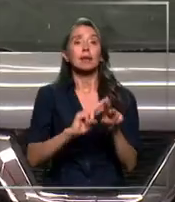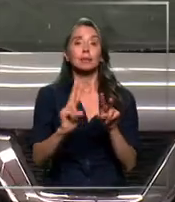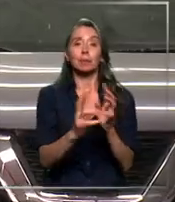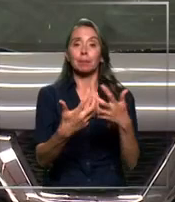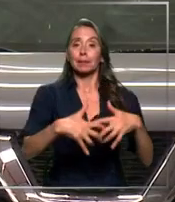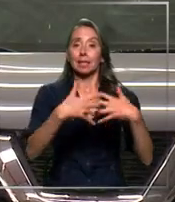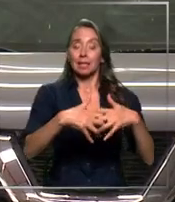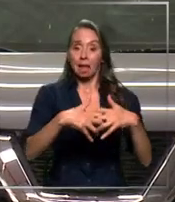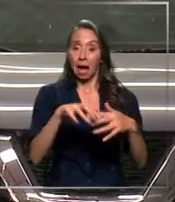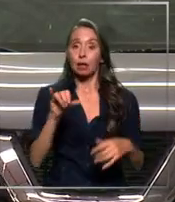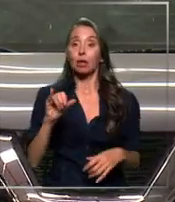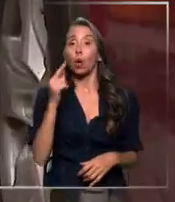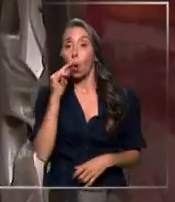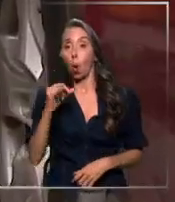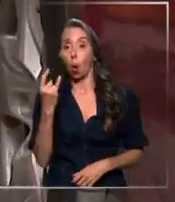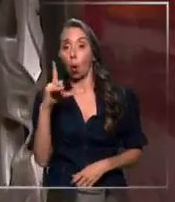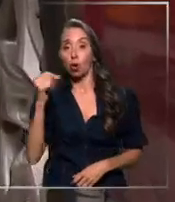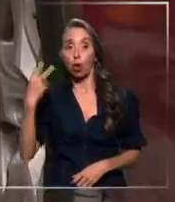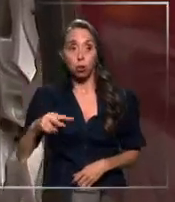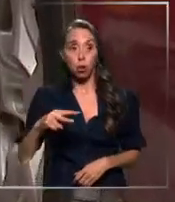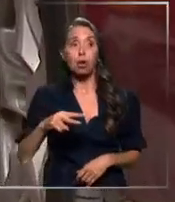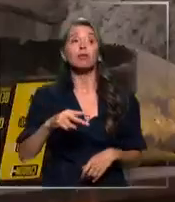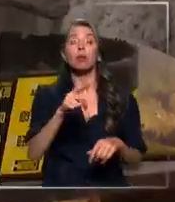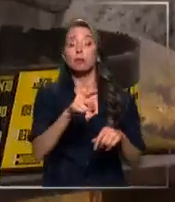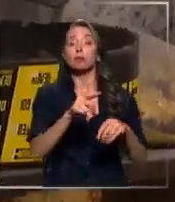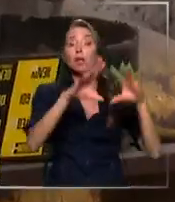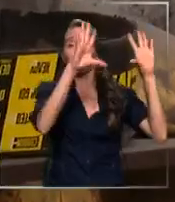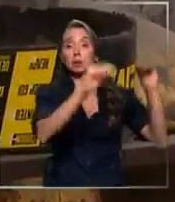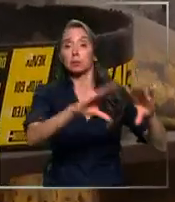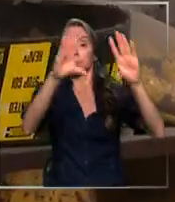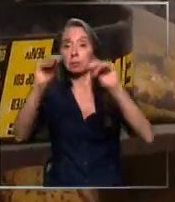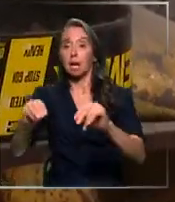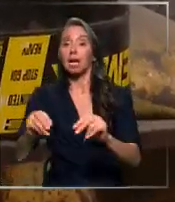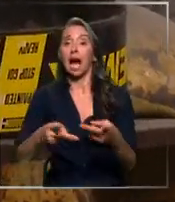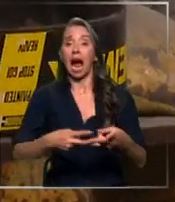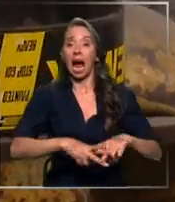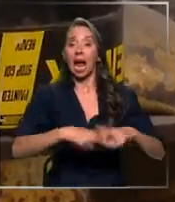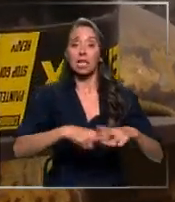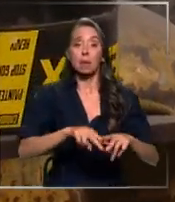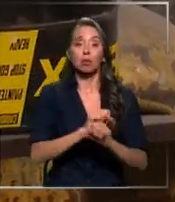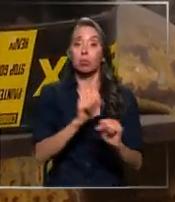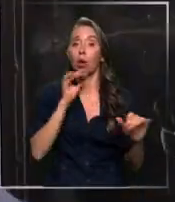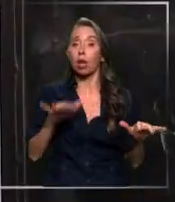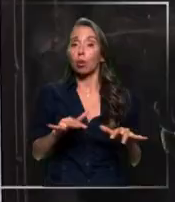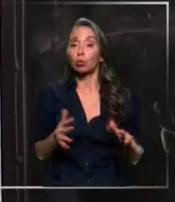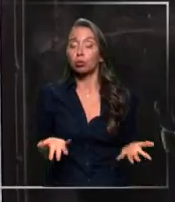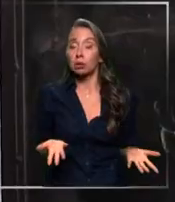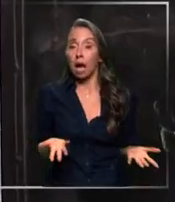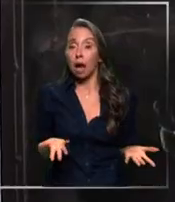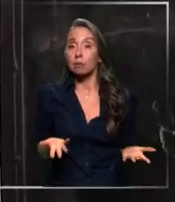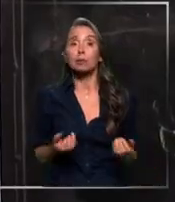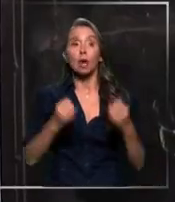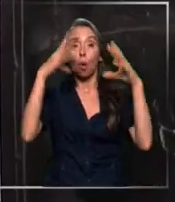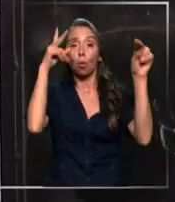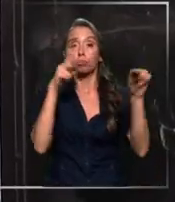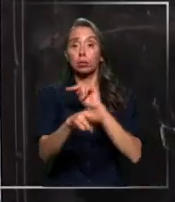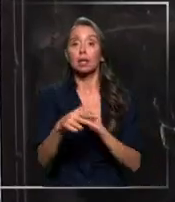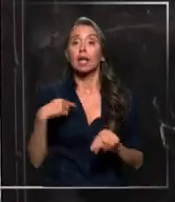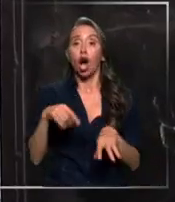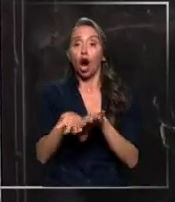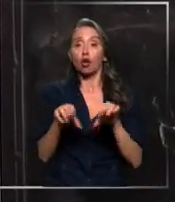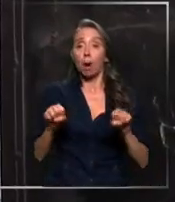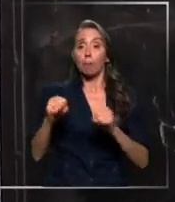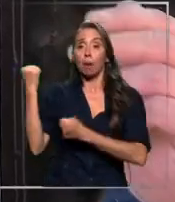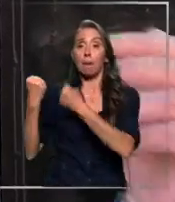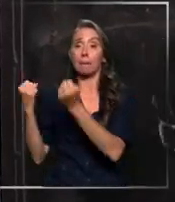hay movimiento. Baterías apagadas, pulidoras sin uso y un sinfín de otras herramientas que no puede utilizar. Nosotros tenemos compromisos con